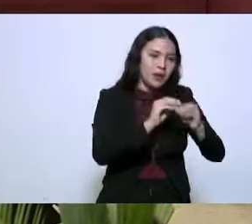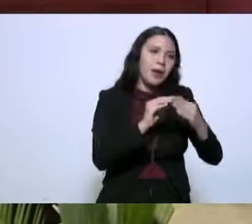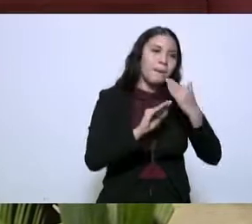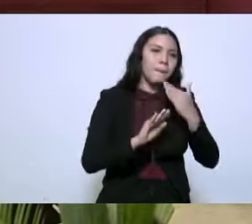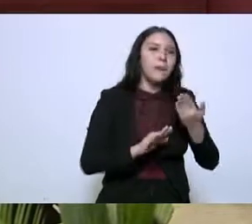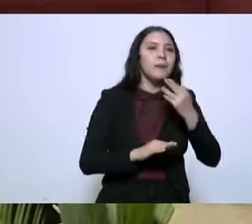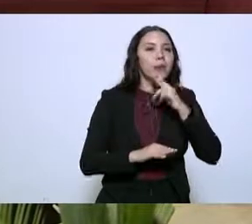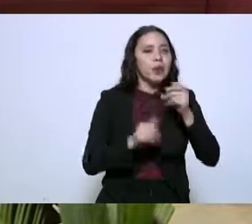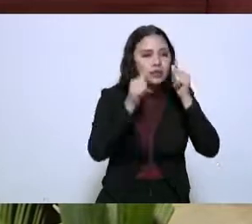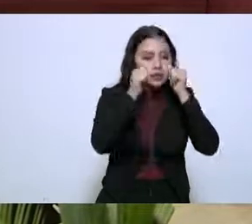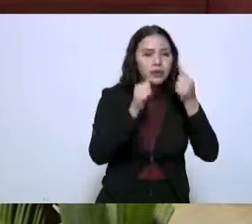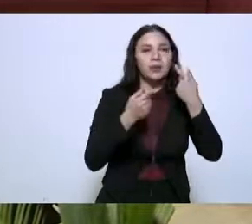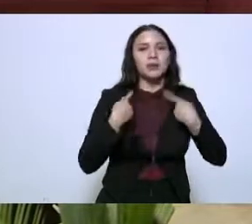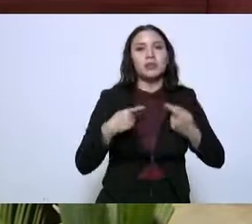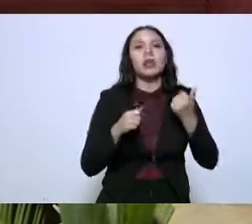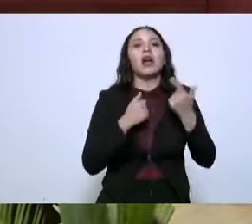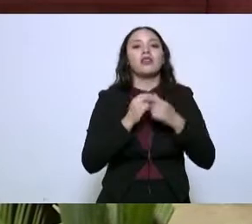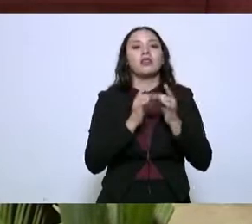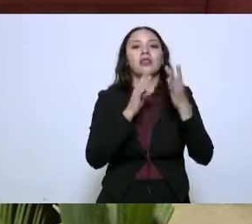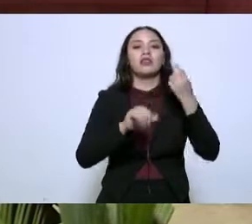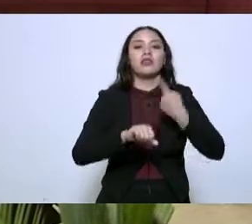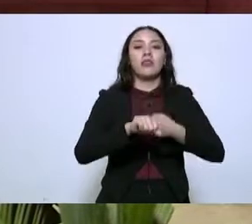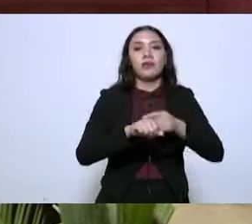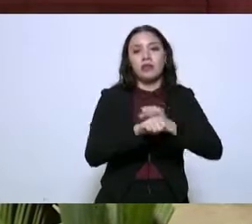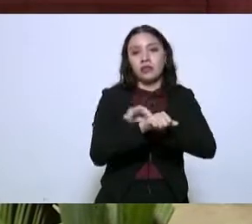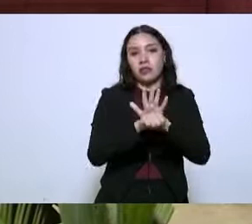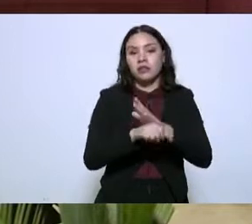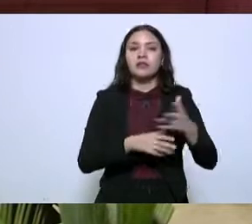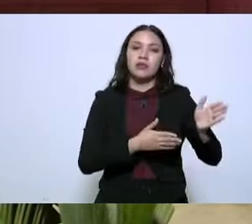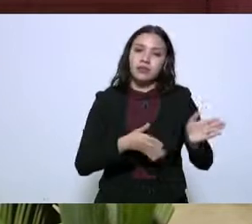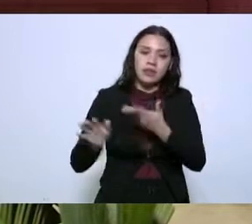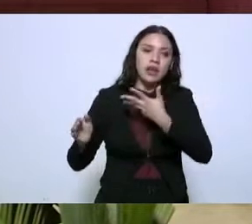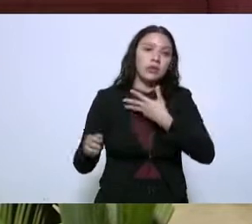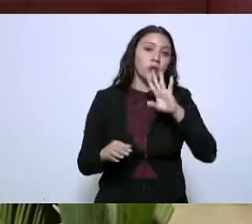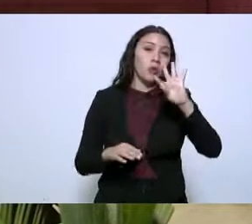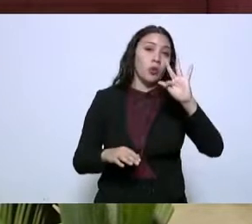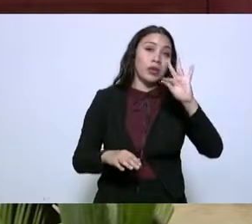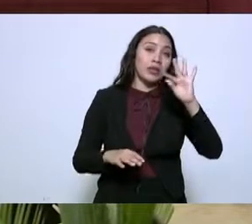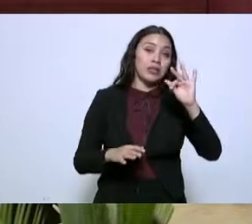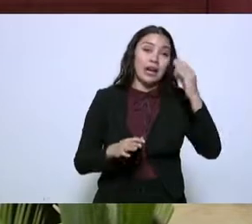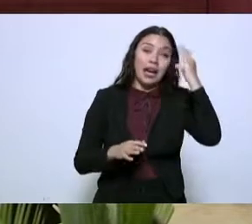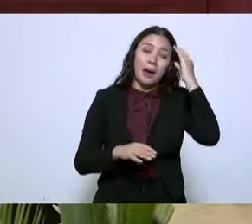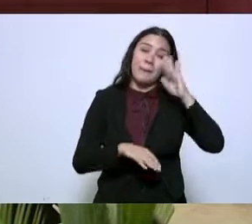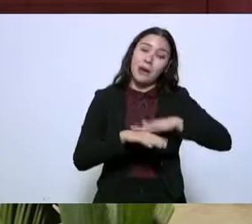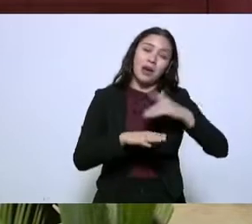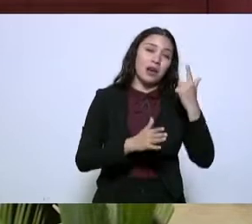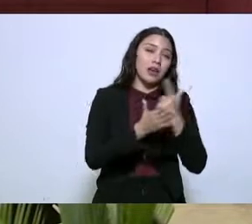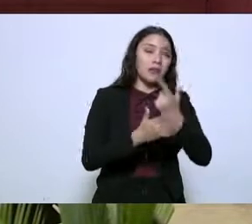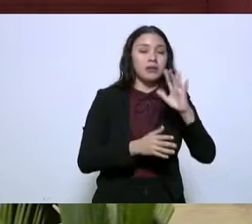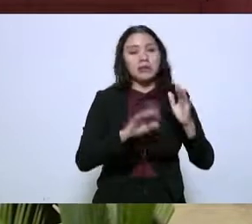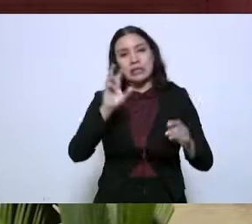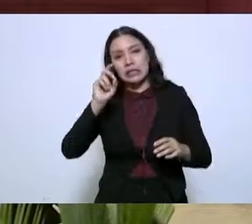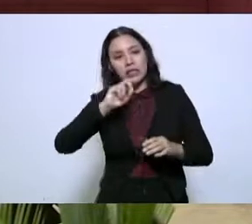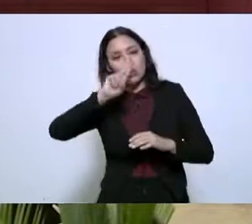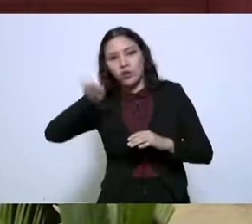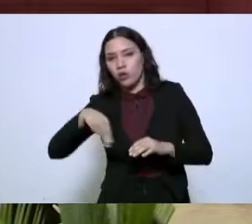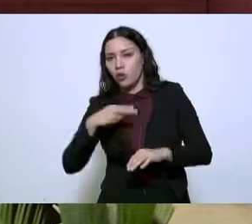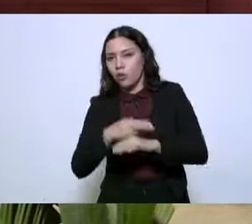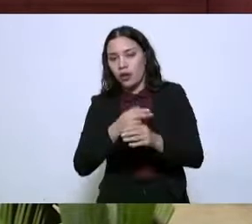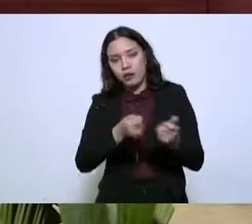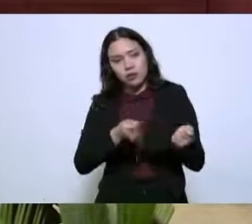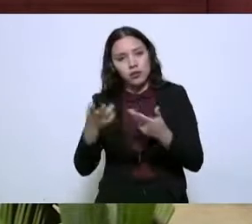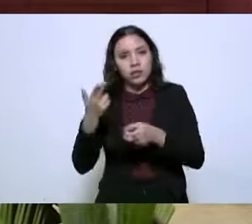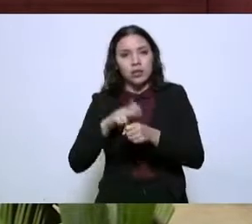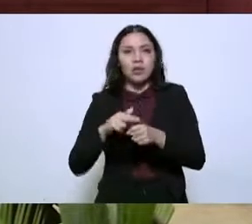el COVID. Tuvimos 40 camas de terapia intensiva, 30 de hospitalización, 40